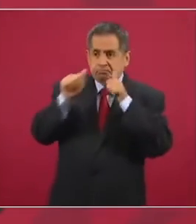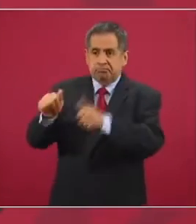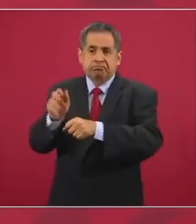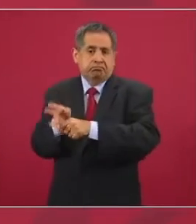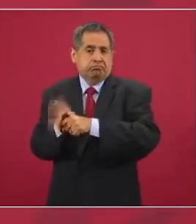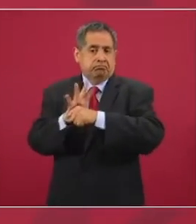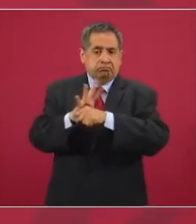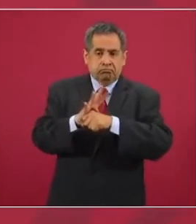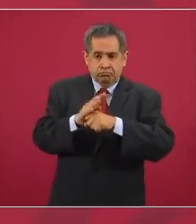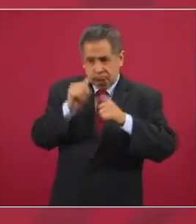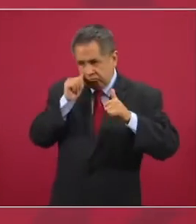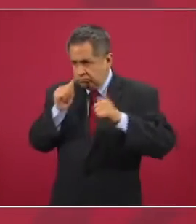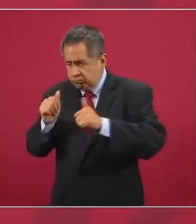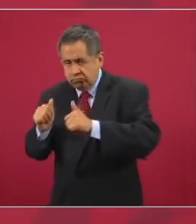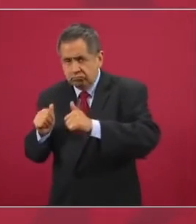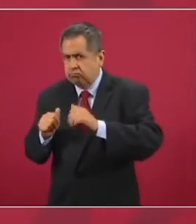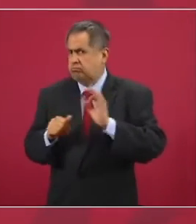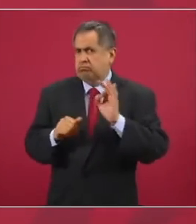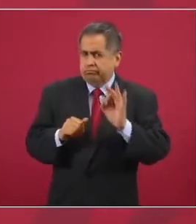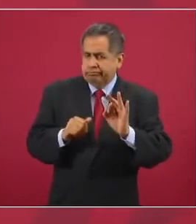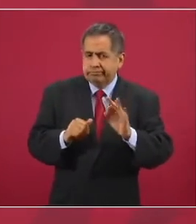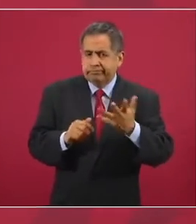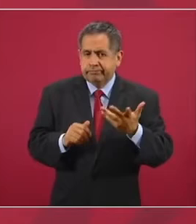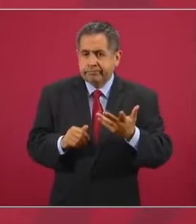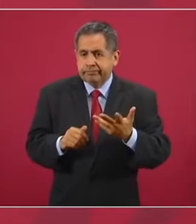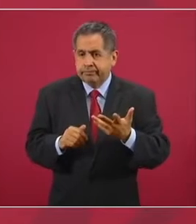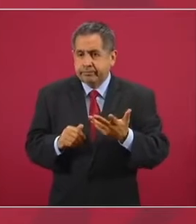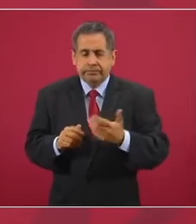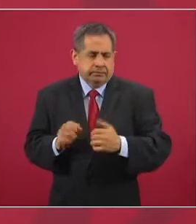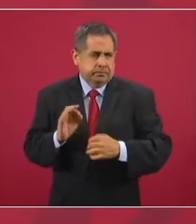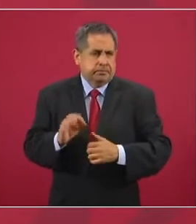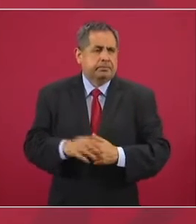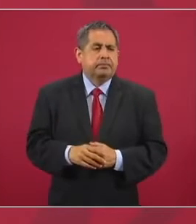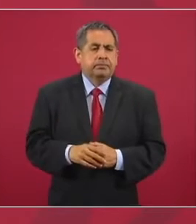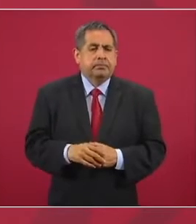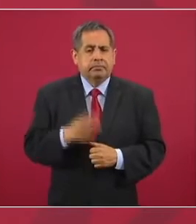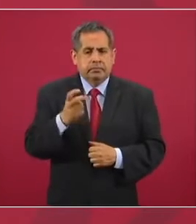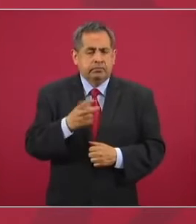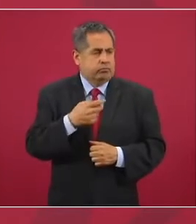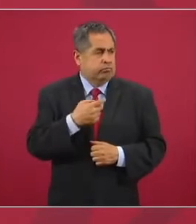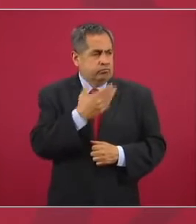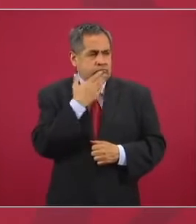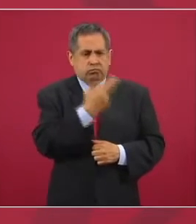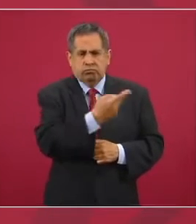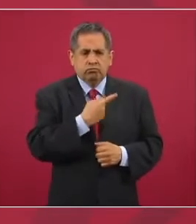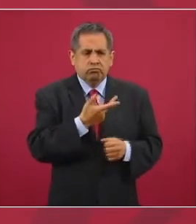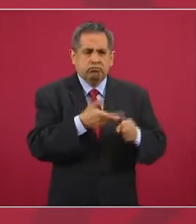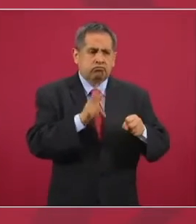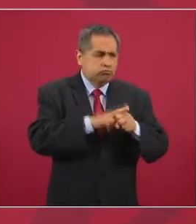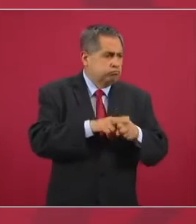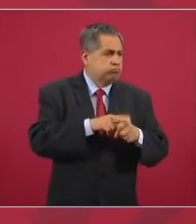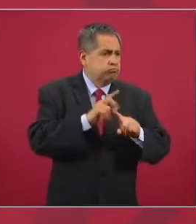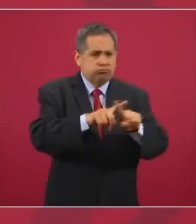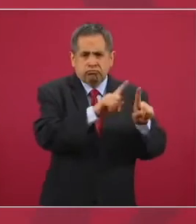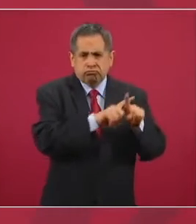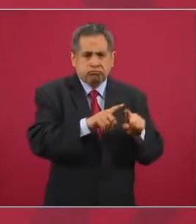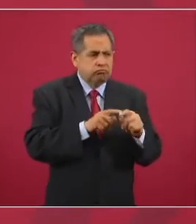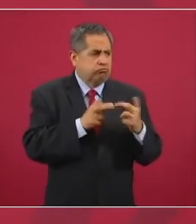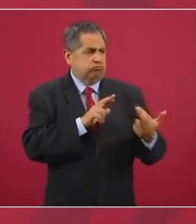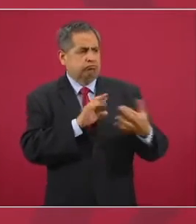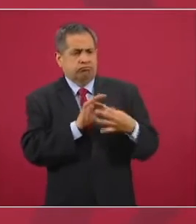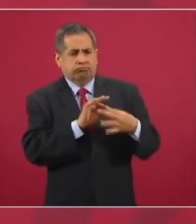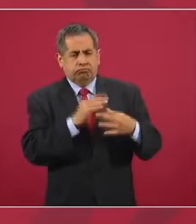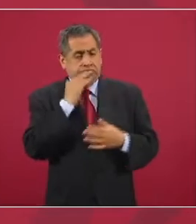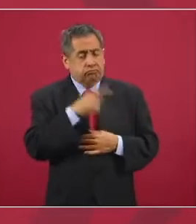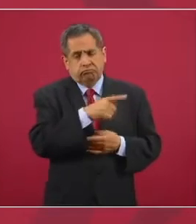a enfermos COVID. Y es buena la relación con los hospitales privados